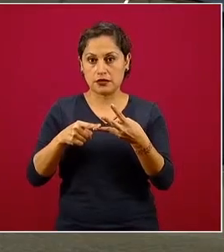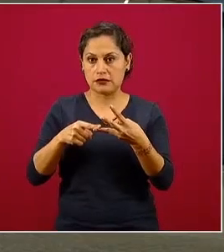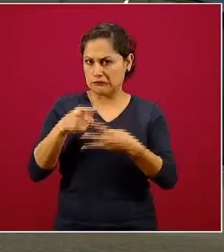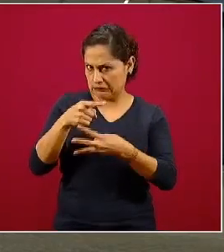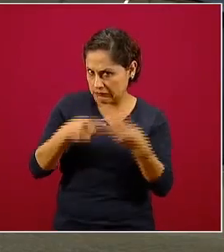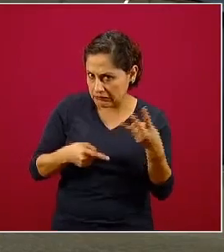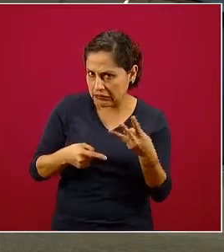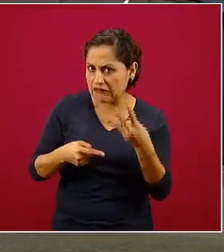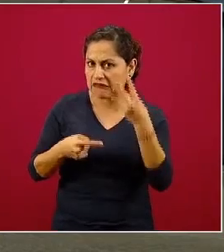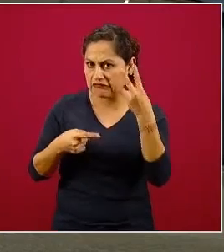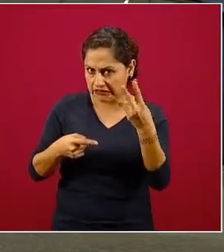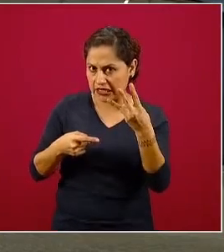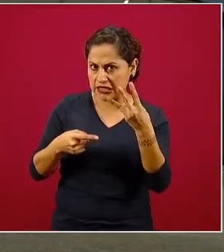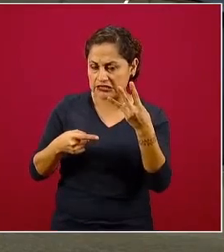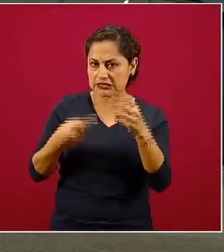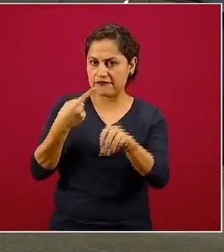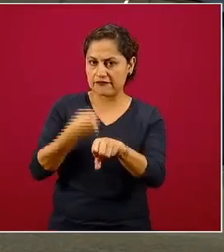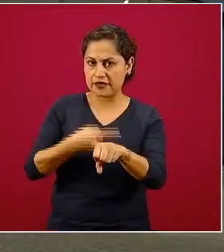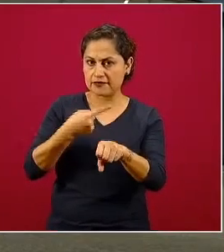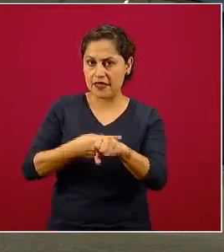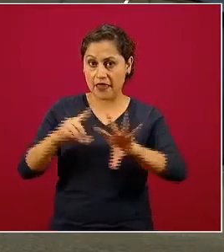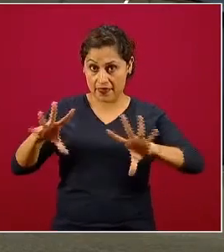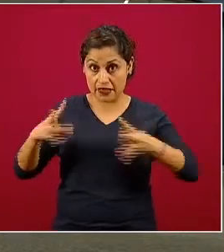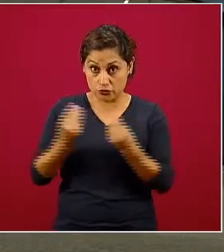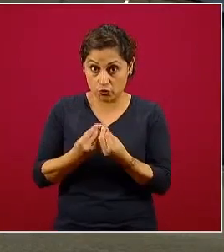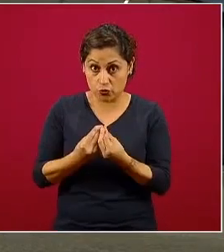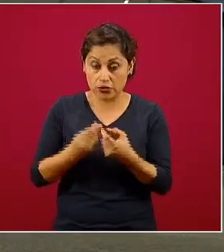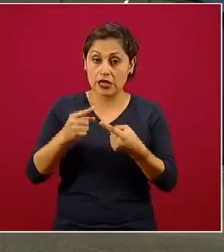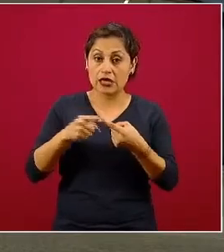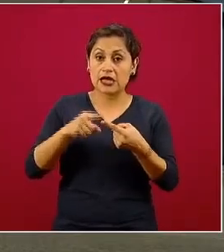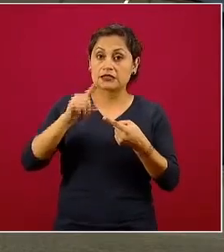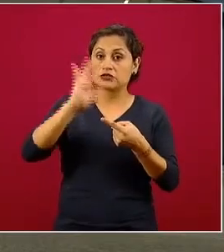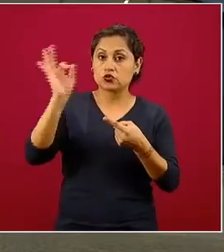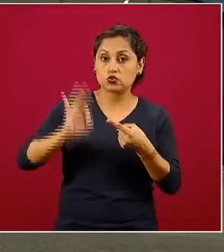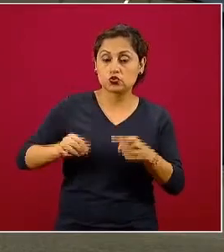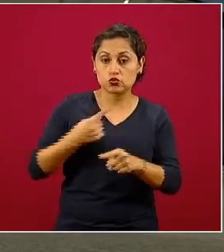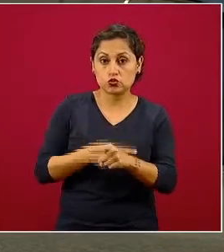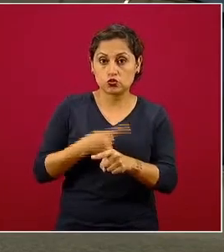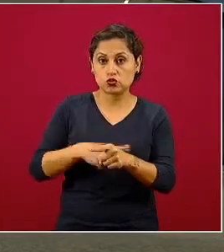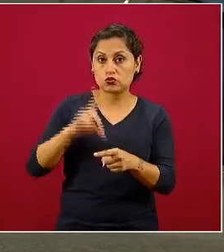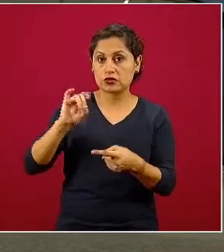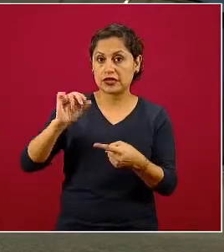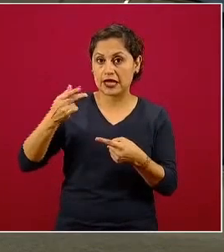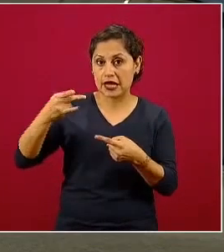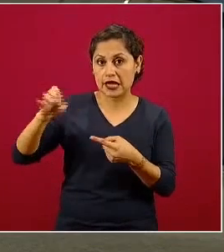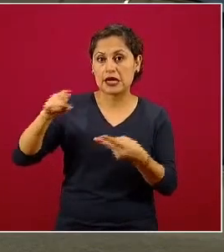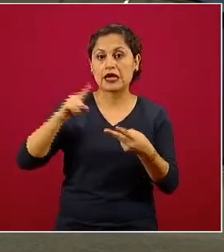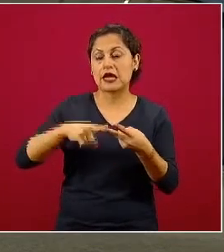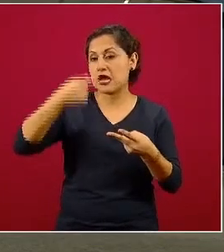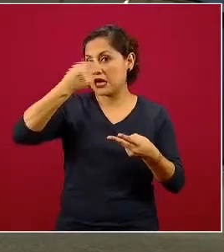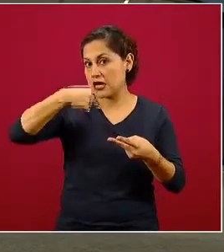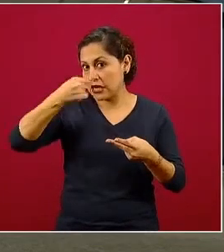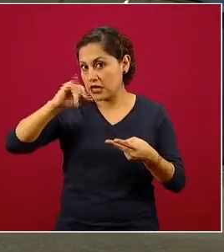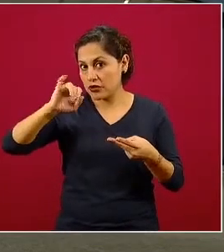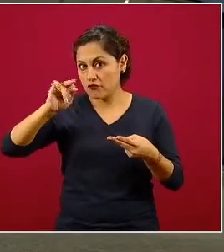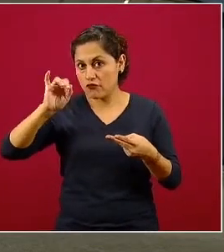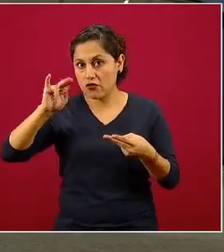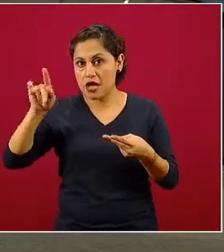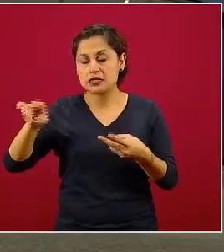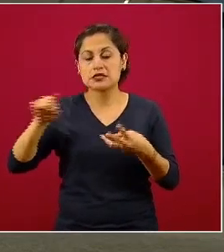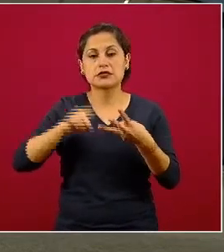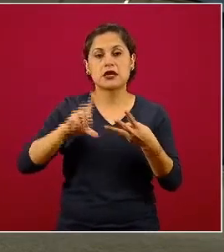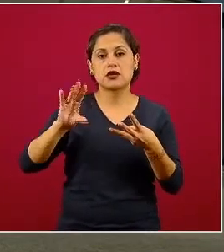enfermedades dengue, influencia y COVID conviviendo en un periodo, ¿cuáles son estas